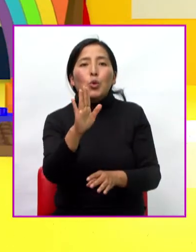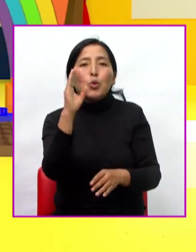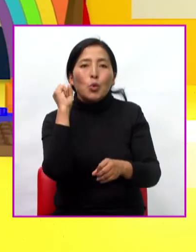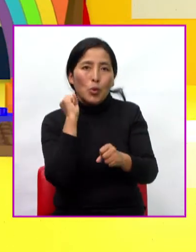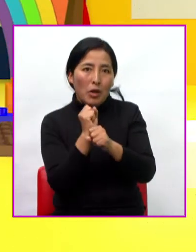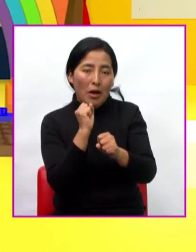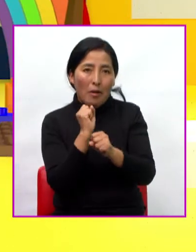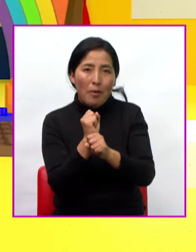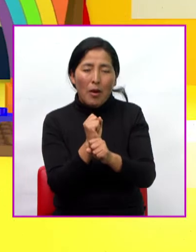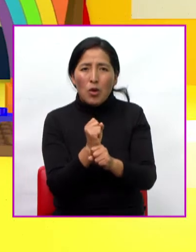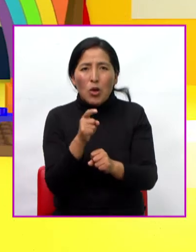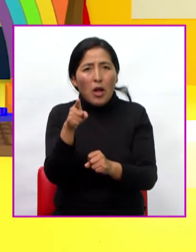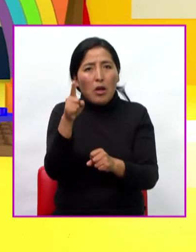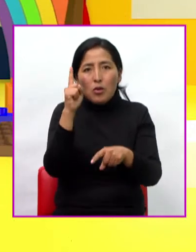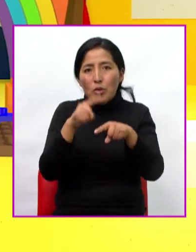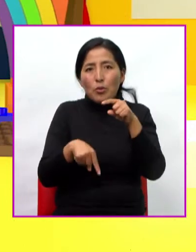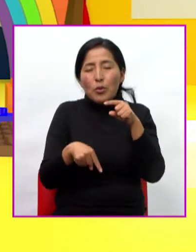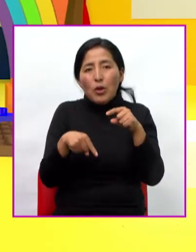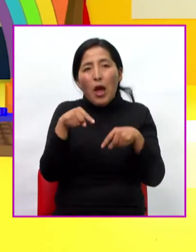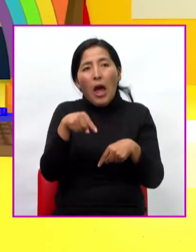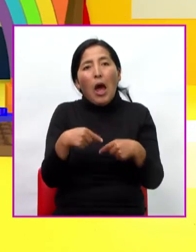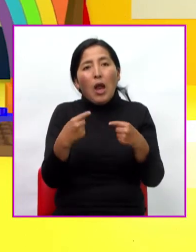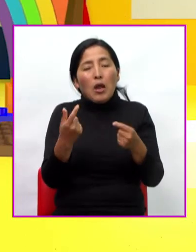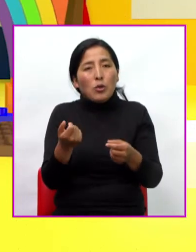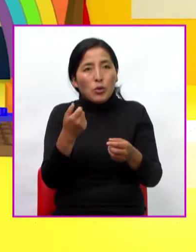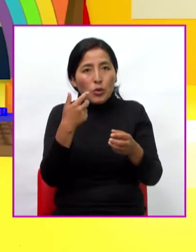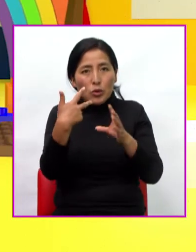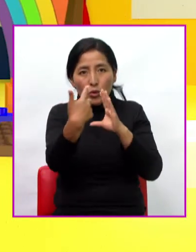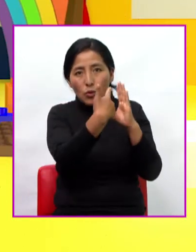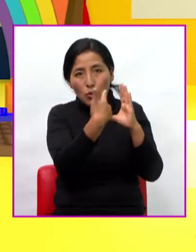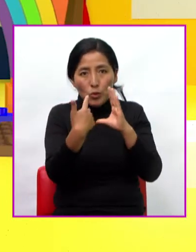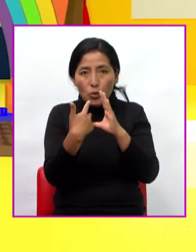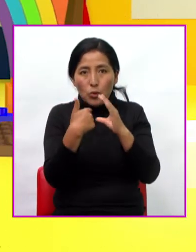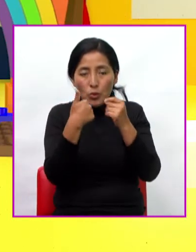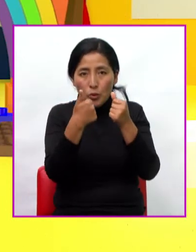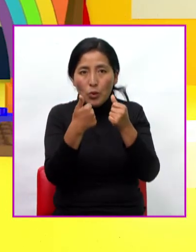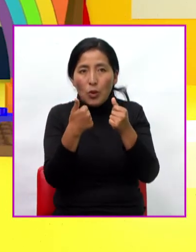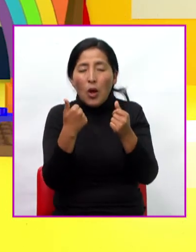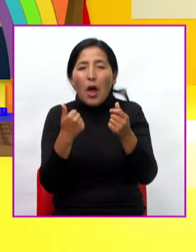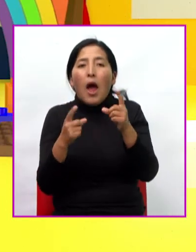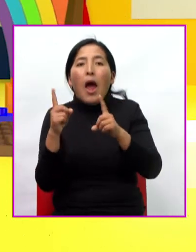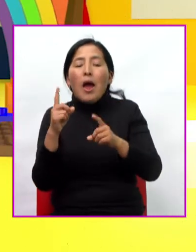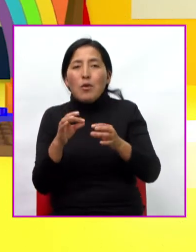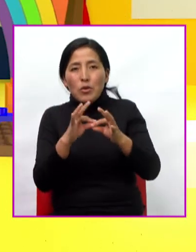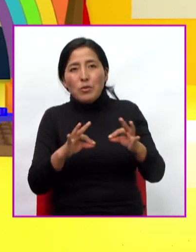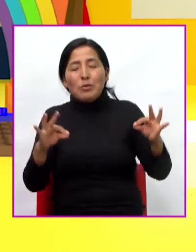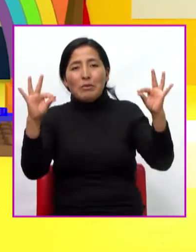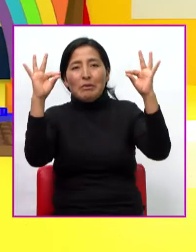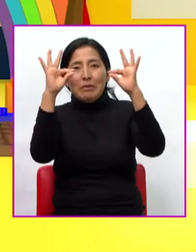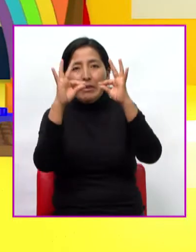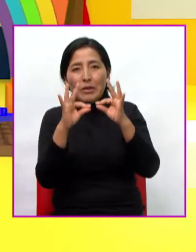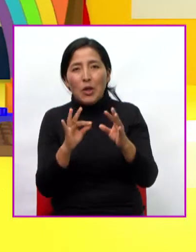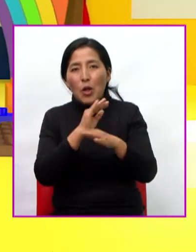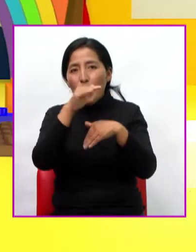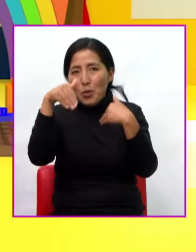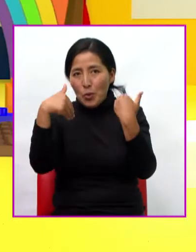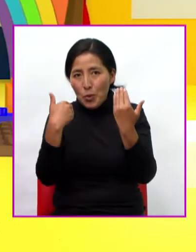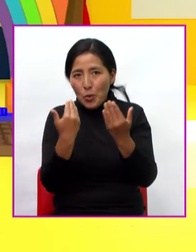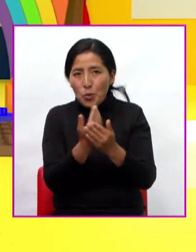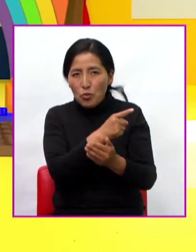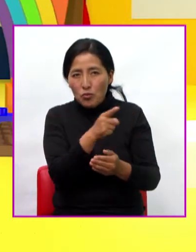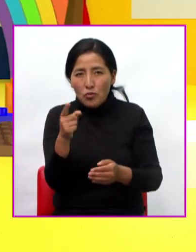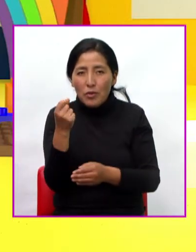ellos No se puede realizar este tipo de actividades ¿Verdad? Algo importante Que deben tener en cuenta